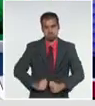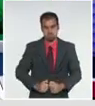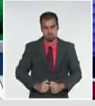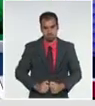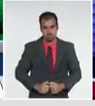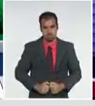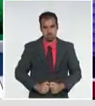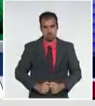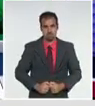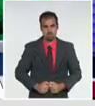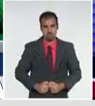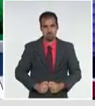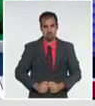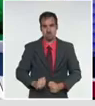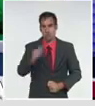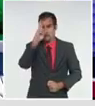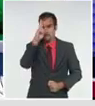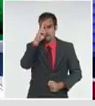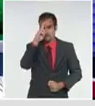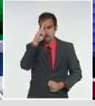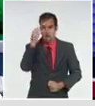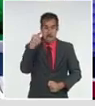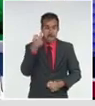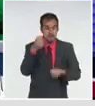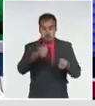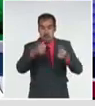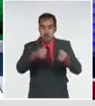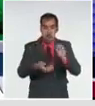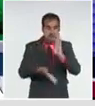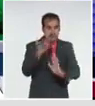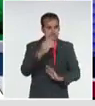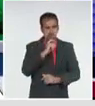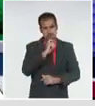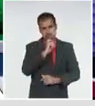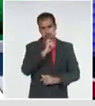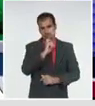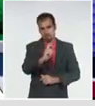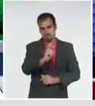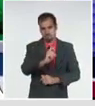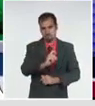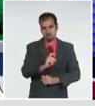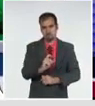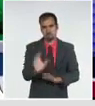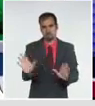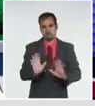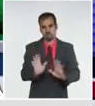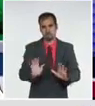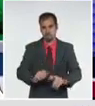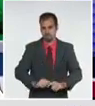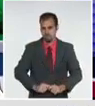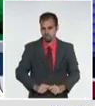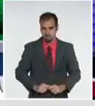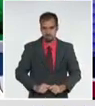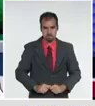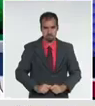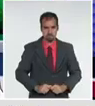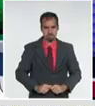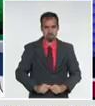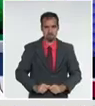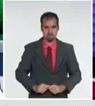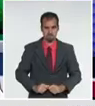de la cual no fue posible reanimarla, no obstante las maniobras que se aplicaron para ello.